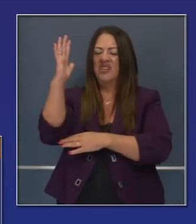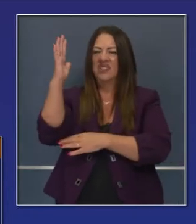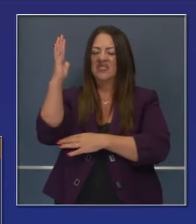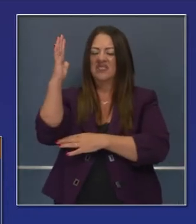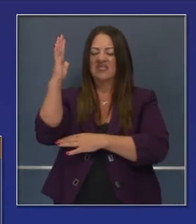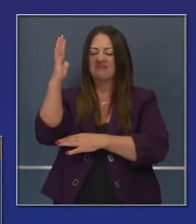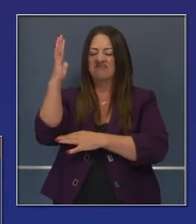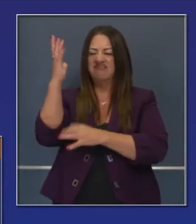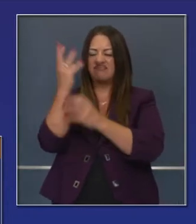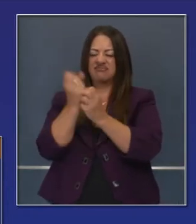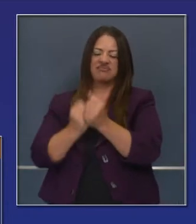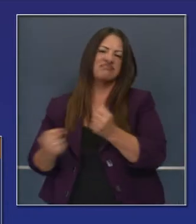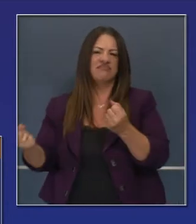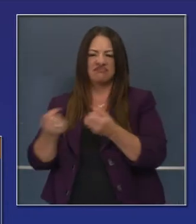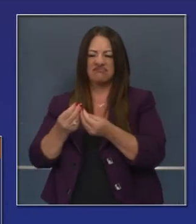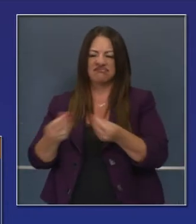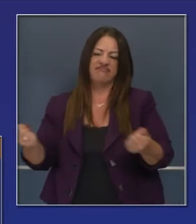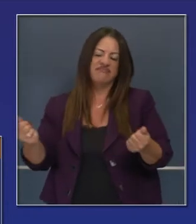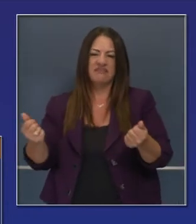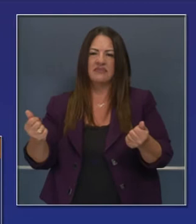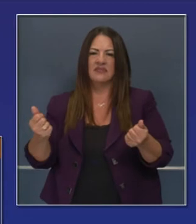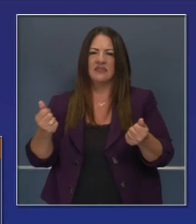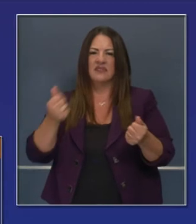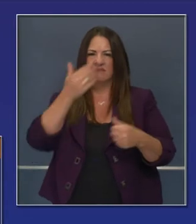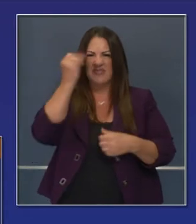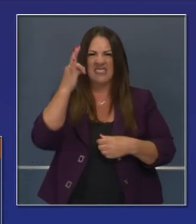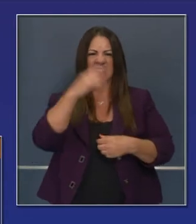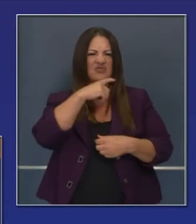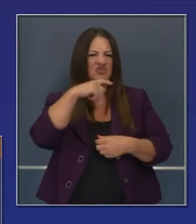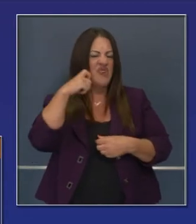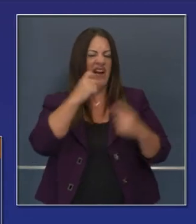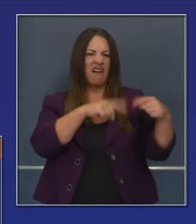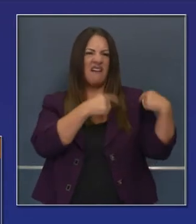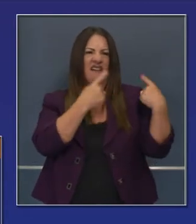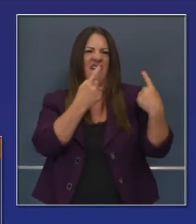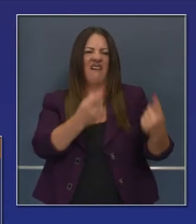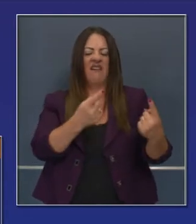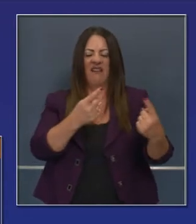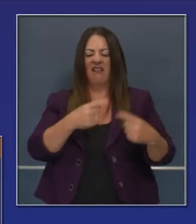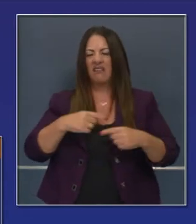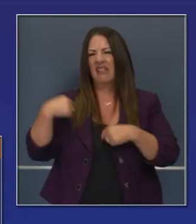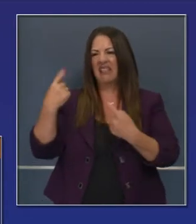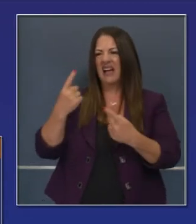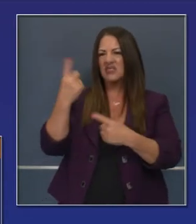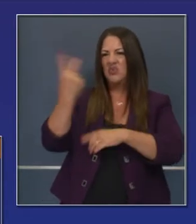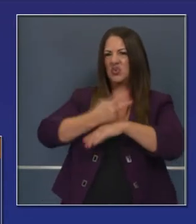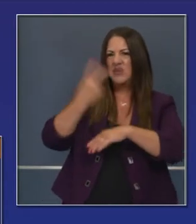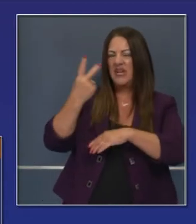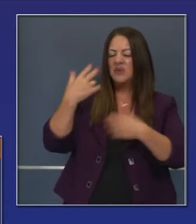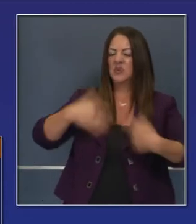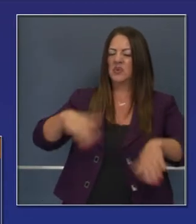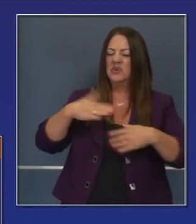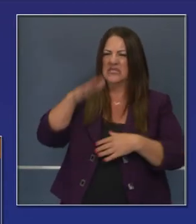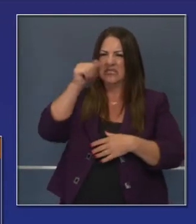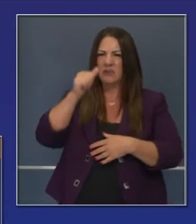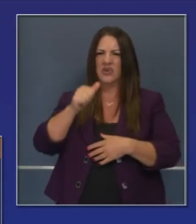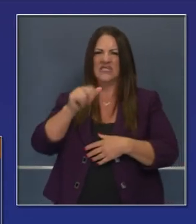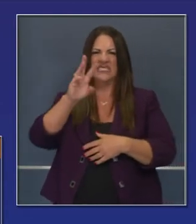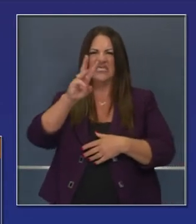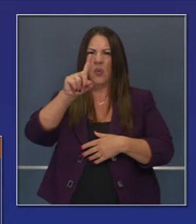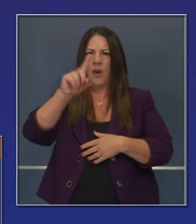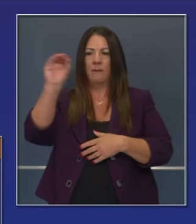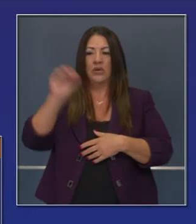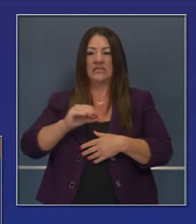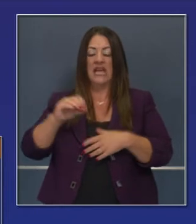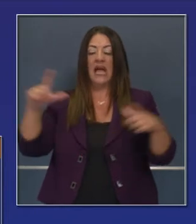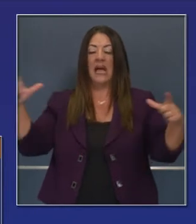un número considerable de árboles por las sequías, así que con el viento y esos árboles secos, un incendio muy